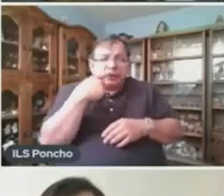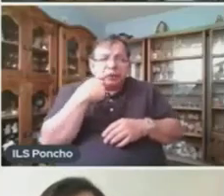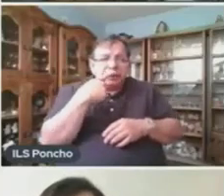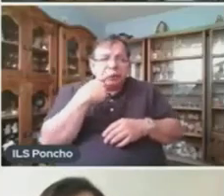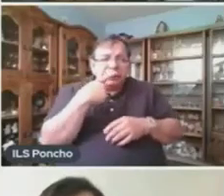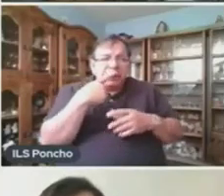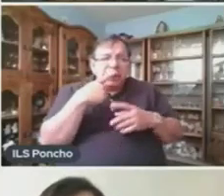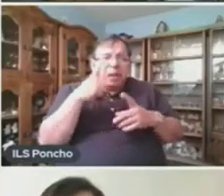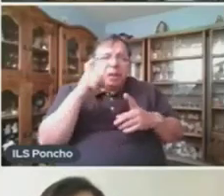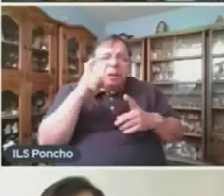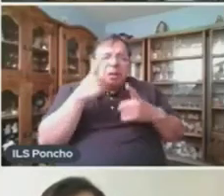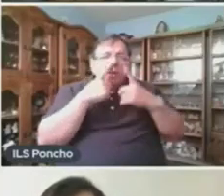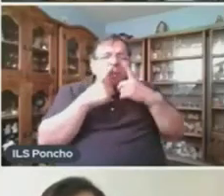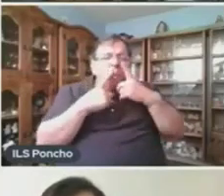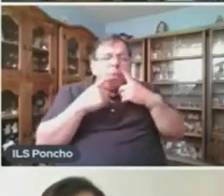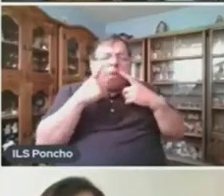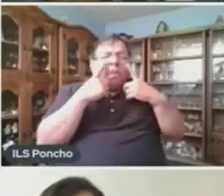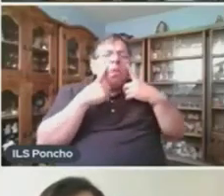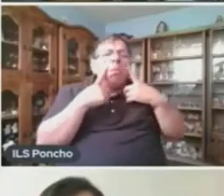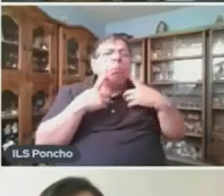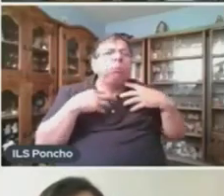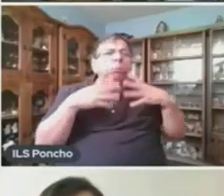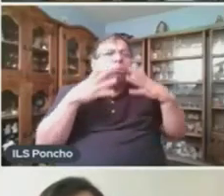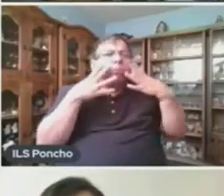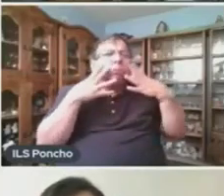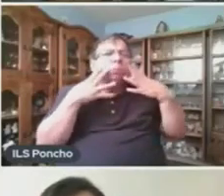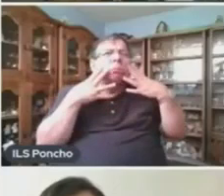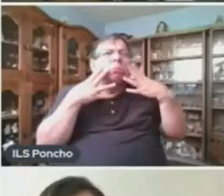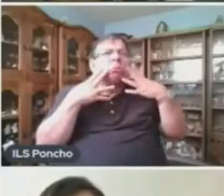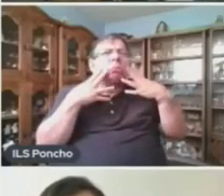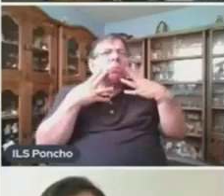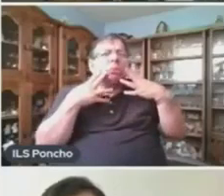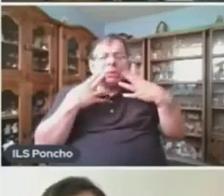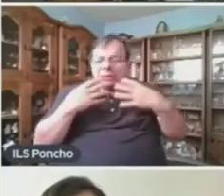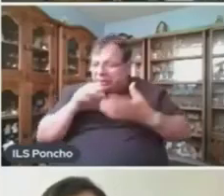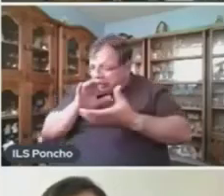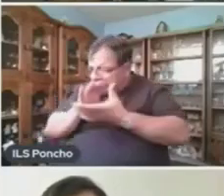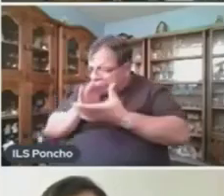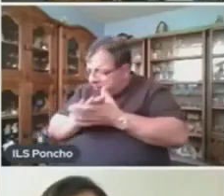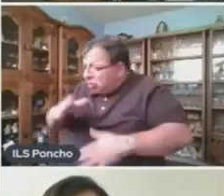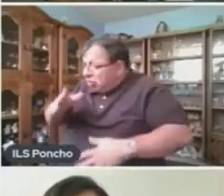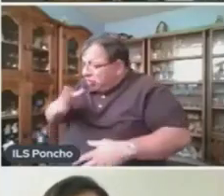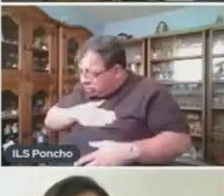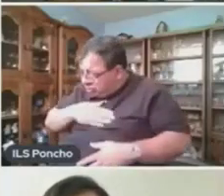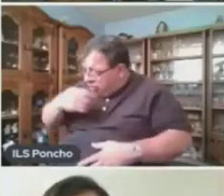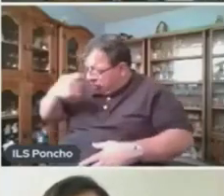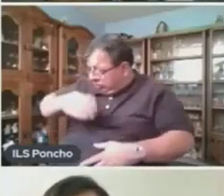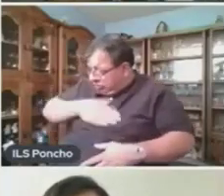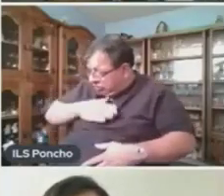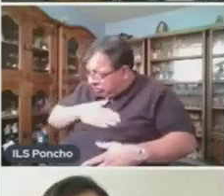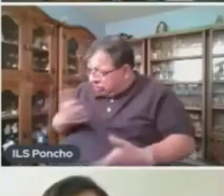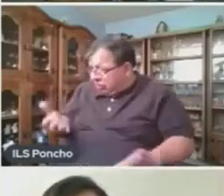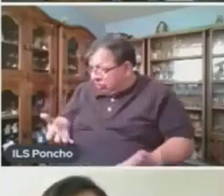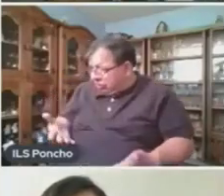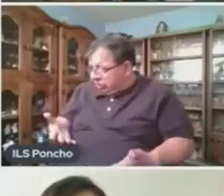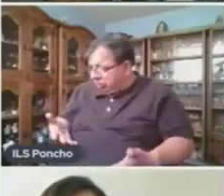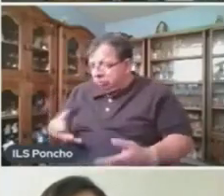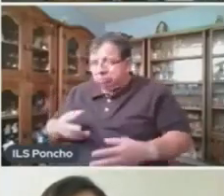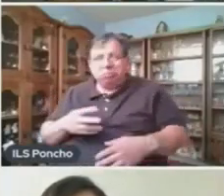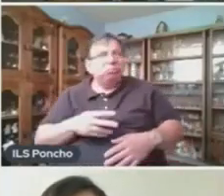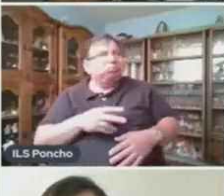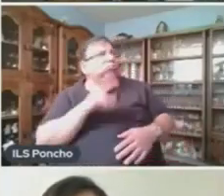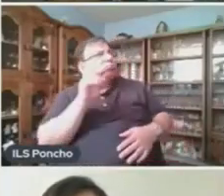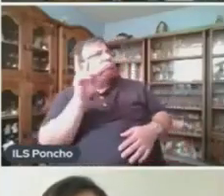Sudor Soy Yo Alicia Soy Yo Alicia Miró